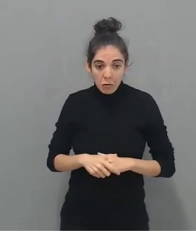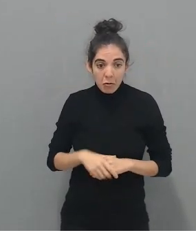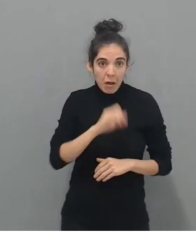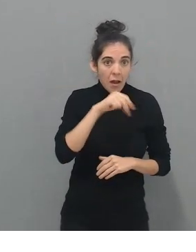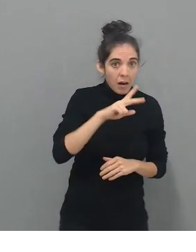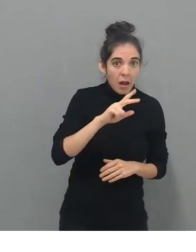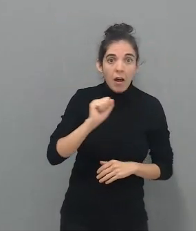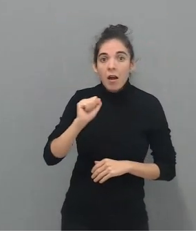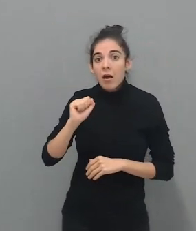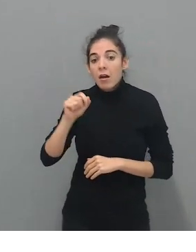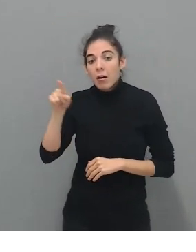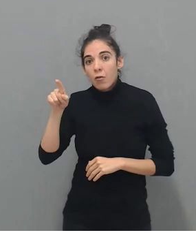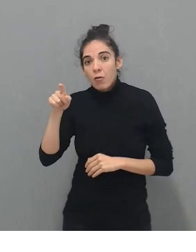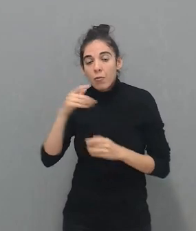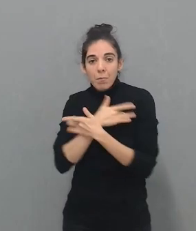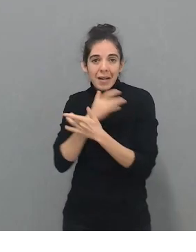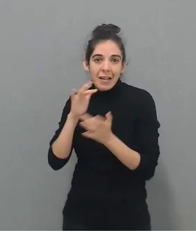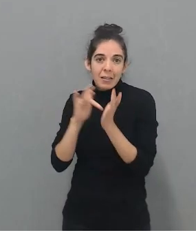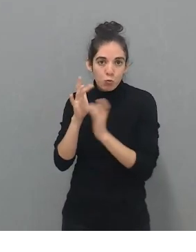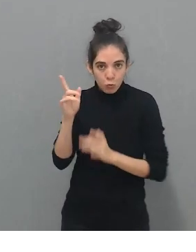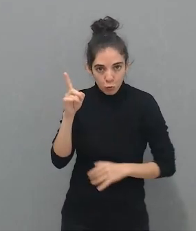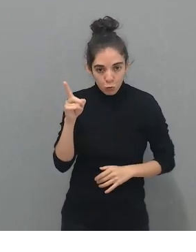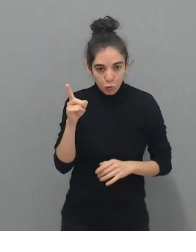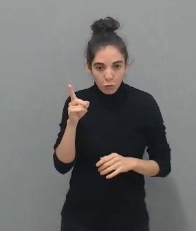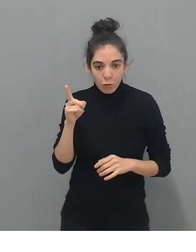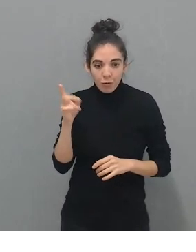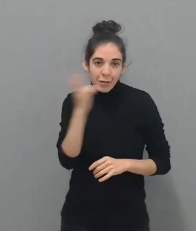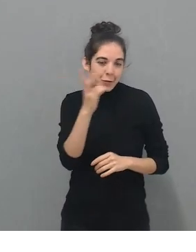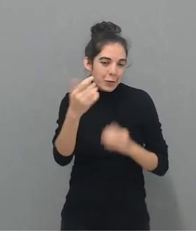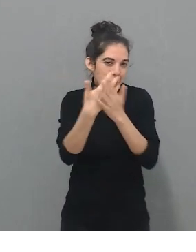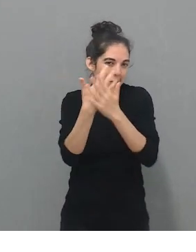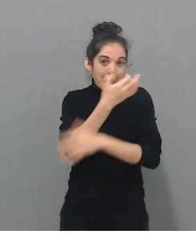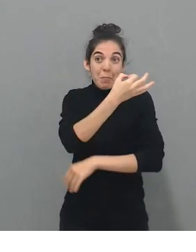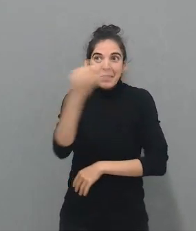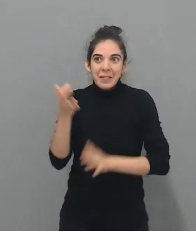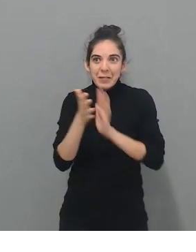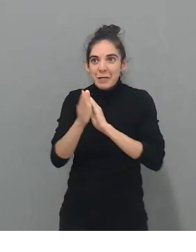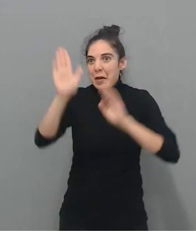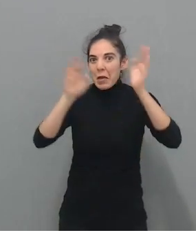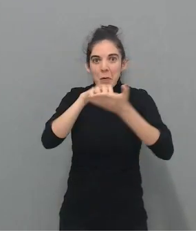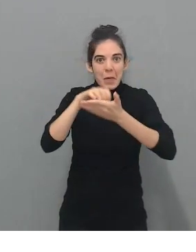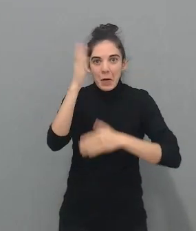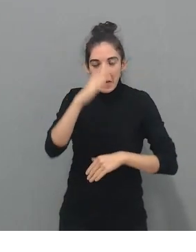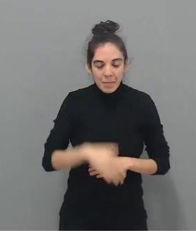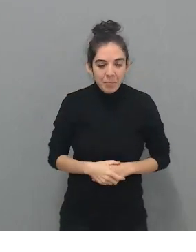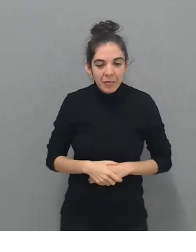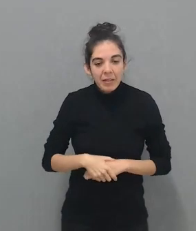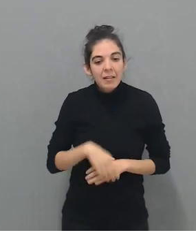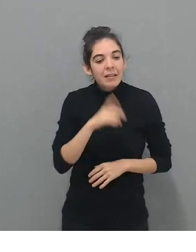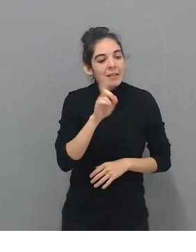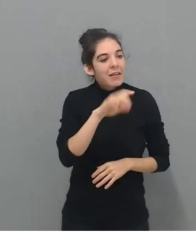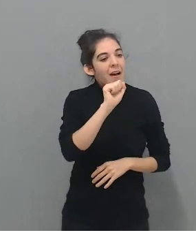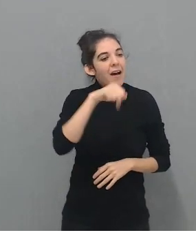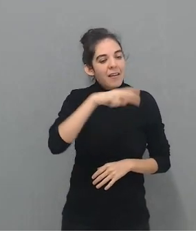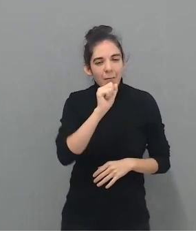a María Jesús. Lo han explicado también, ¿verdad? Que hay pocas preguntas. Oye, Ana, escuchándote, de todas formas tú hablabas